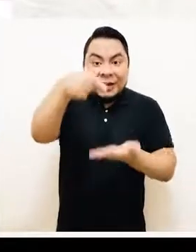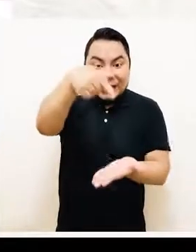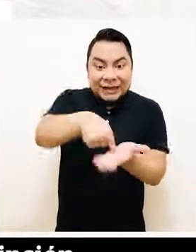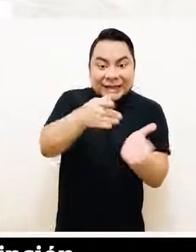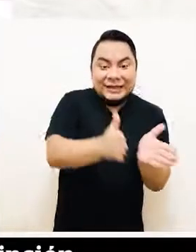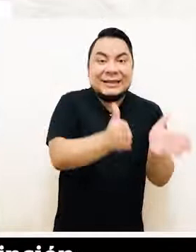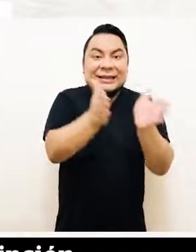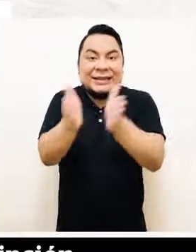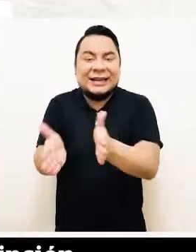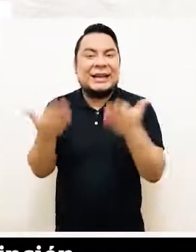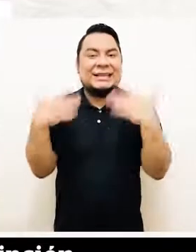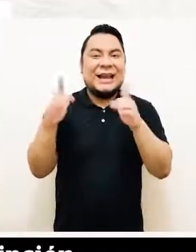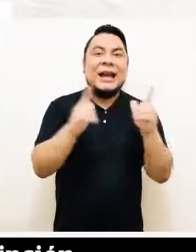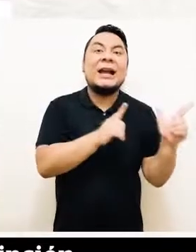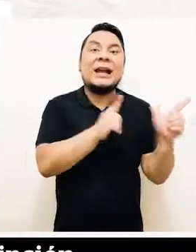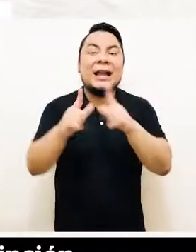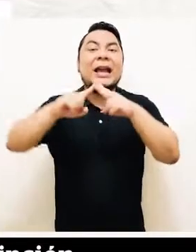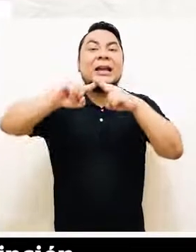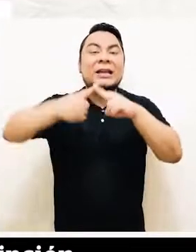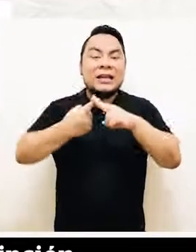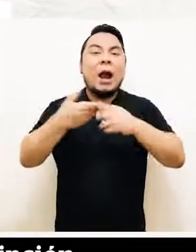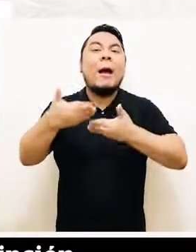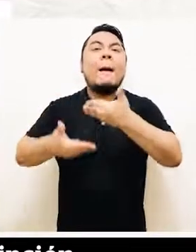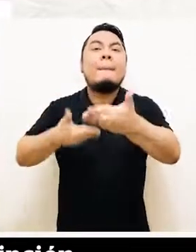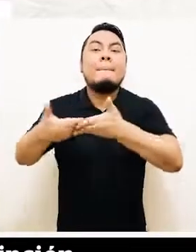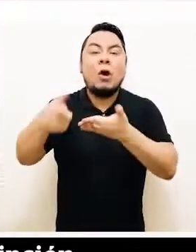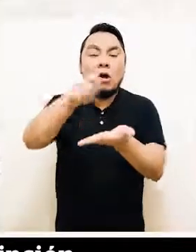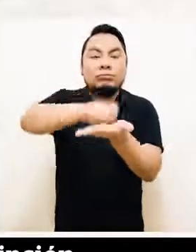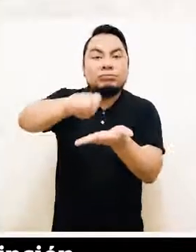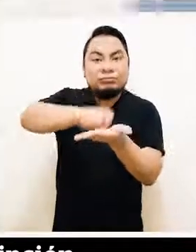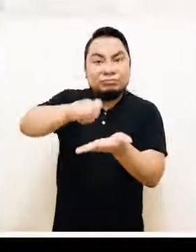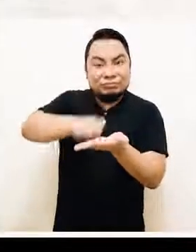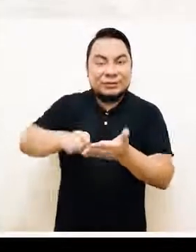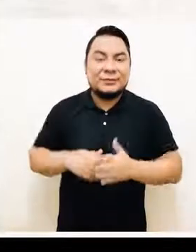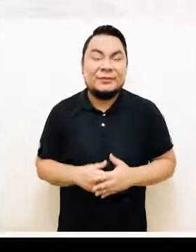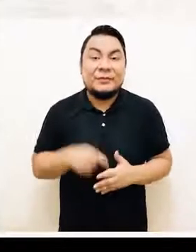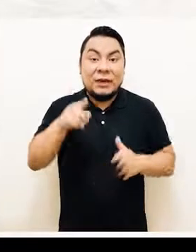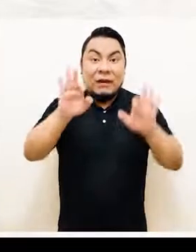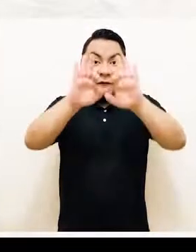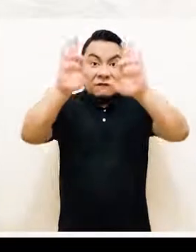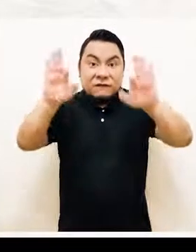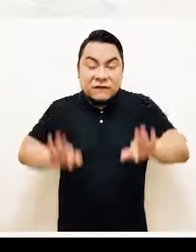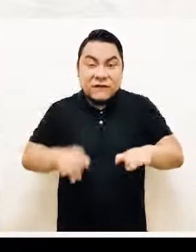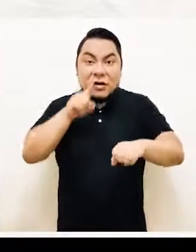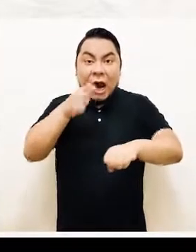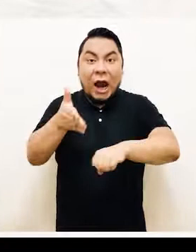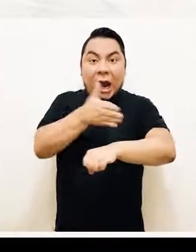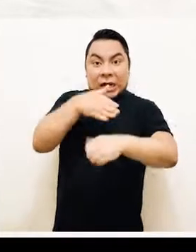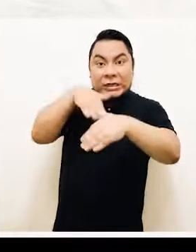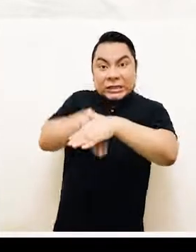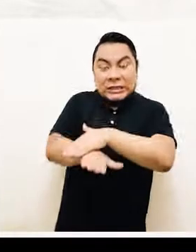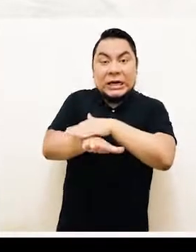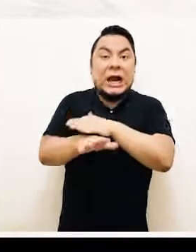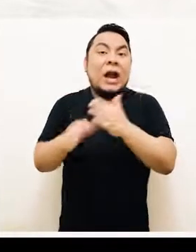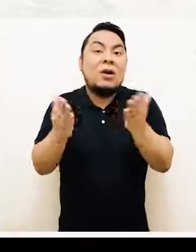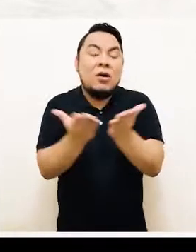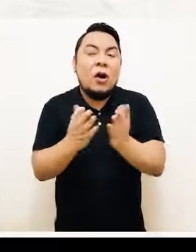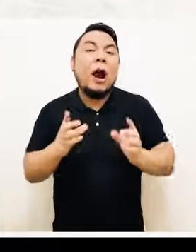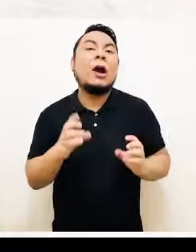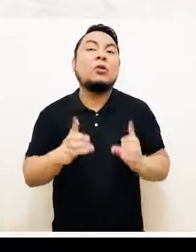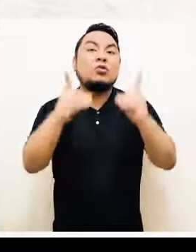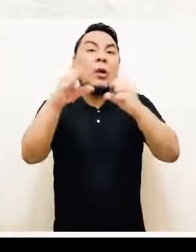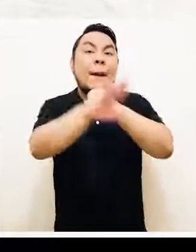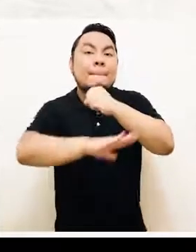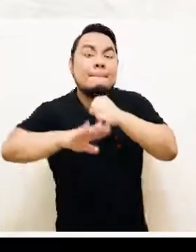Siguiente y ya estás listo para iniciar el proceso de preinscripción. El formulario de preinscripción a servicios de educación